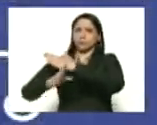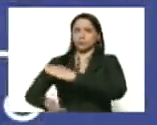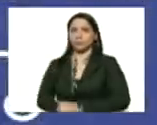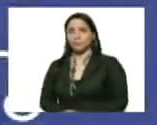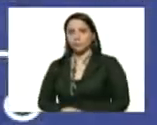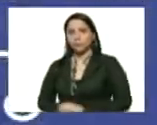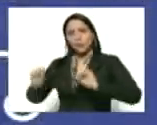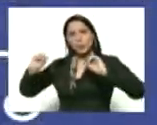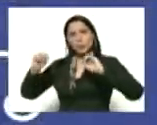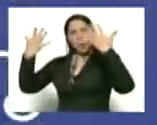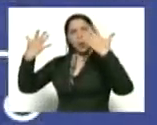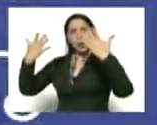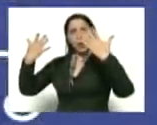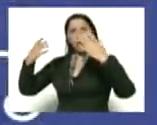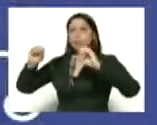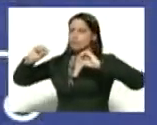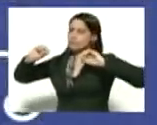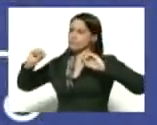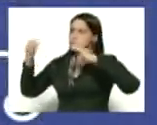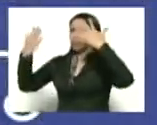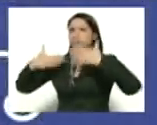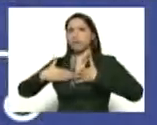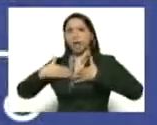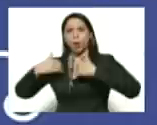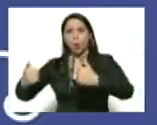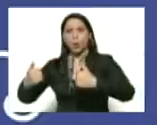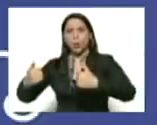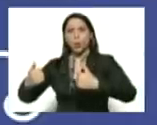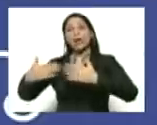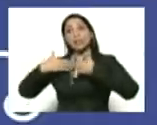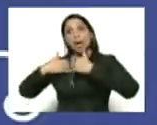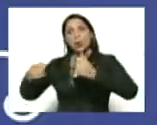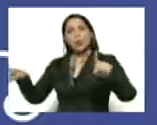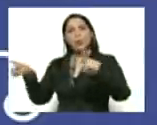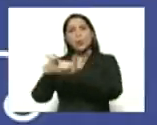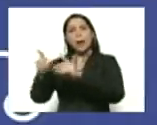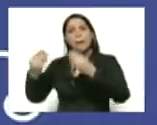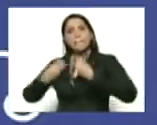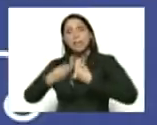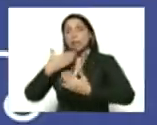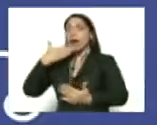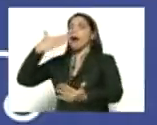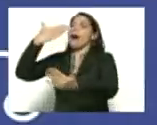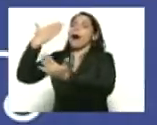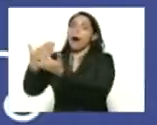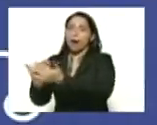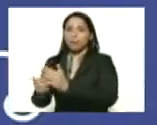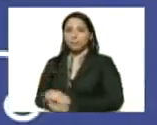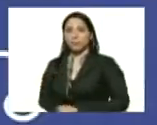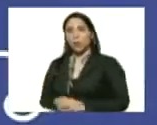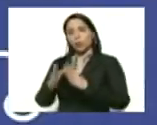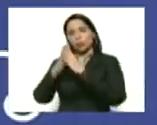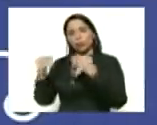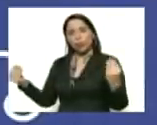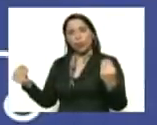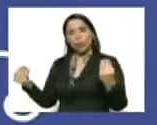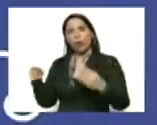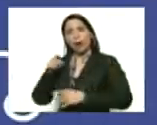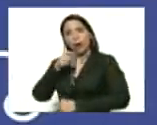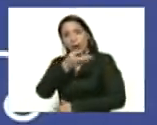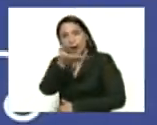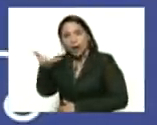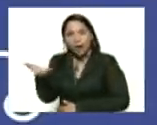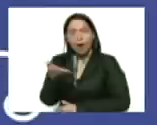venciendo venciendo en la salud salud es vida y ese agradecimiento a todos esos